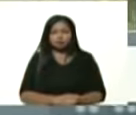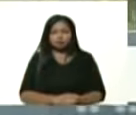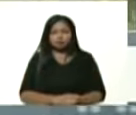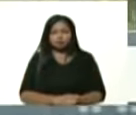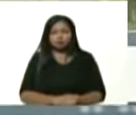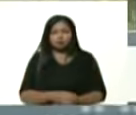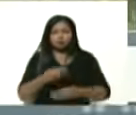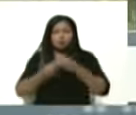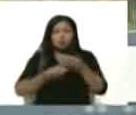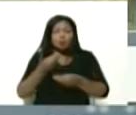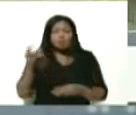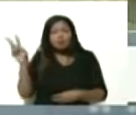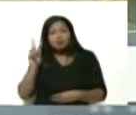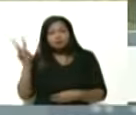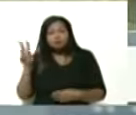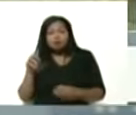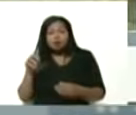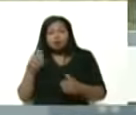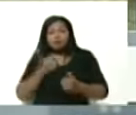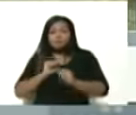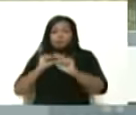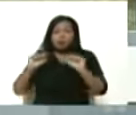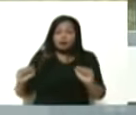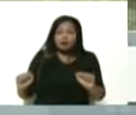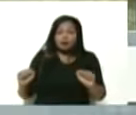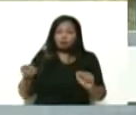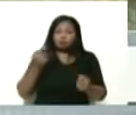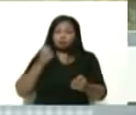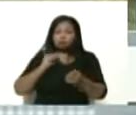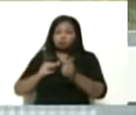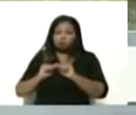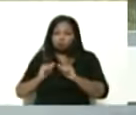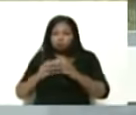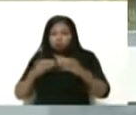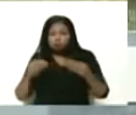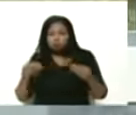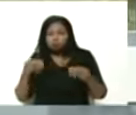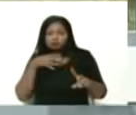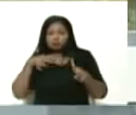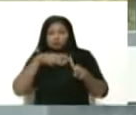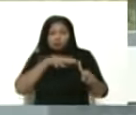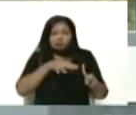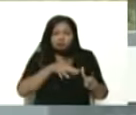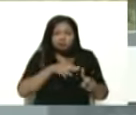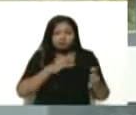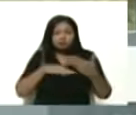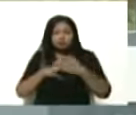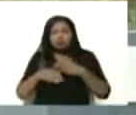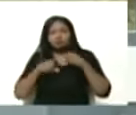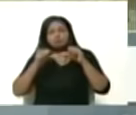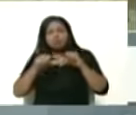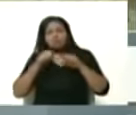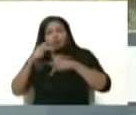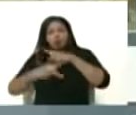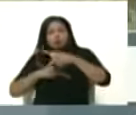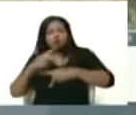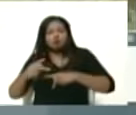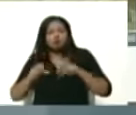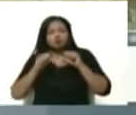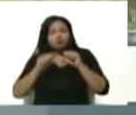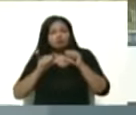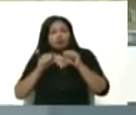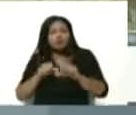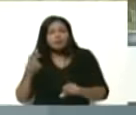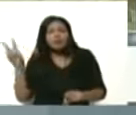Venezuela con bloqueos sanciones amenazas persecución está produciendo la Venezuela